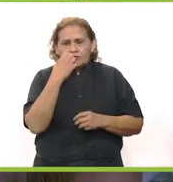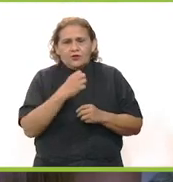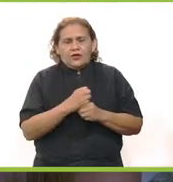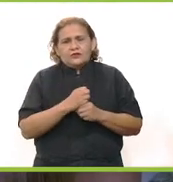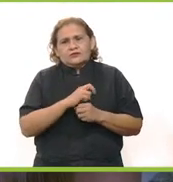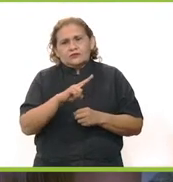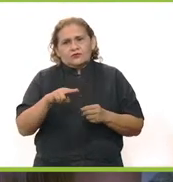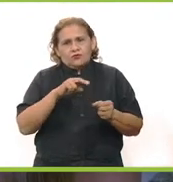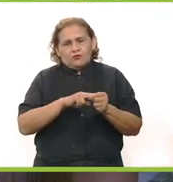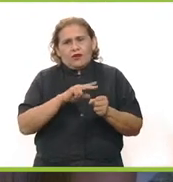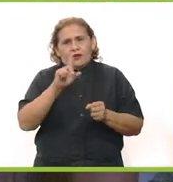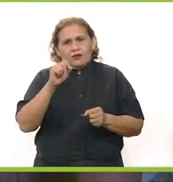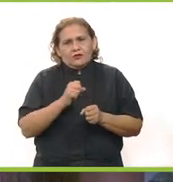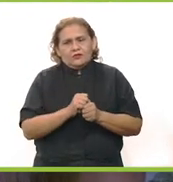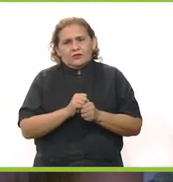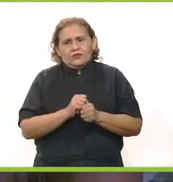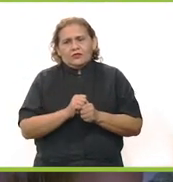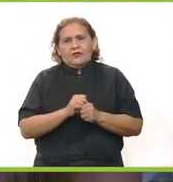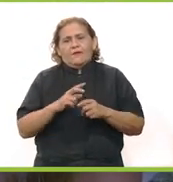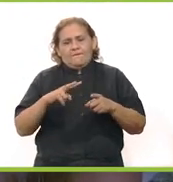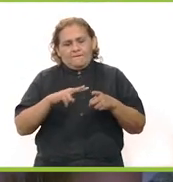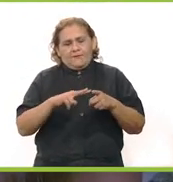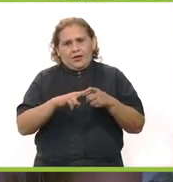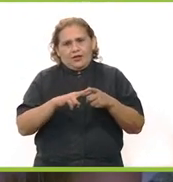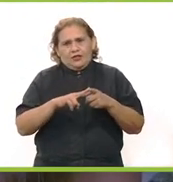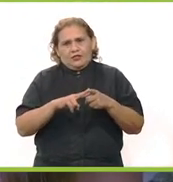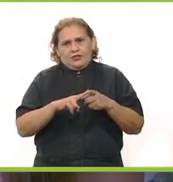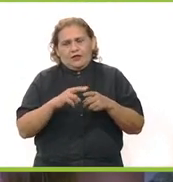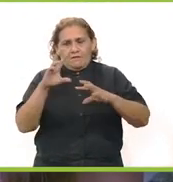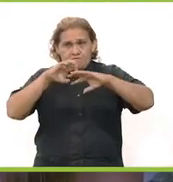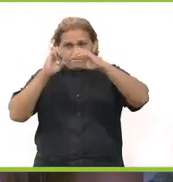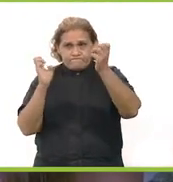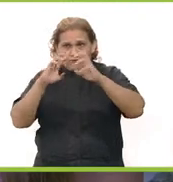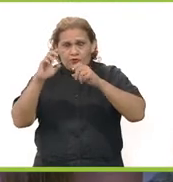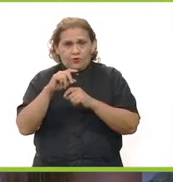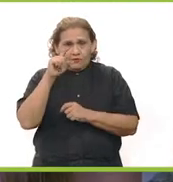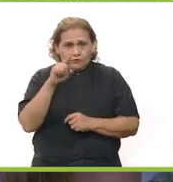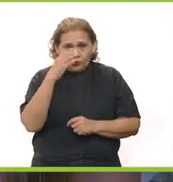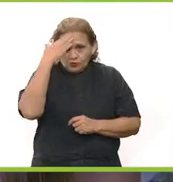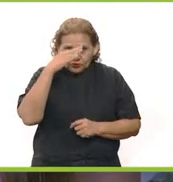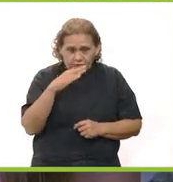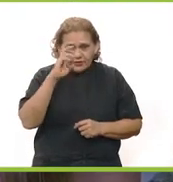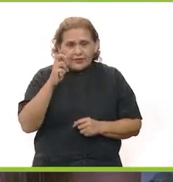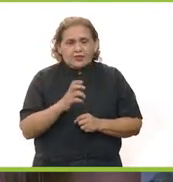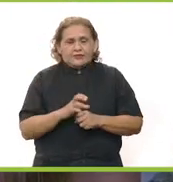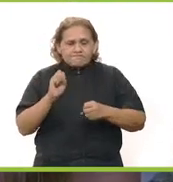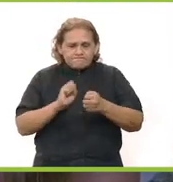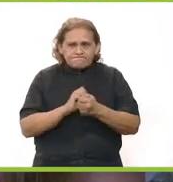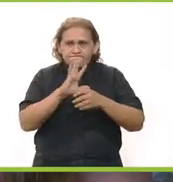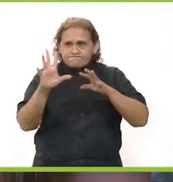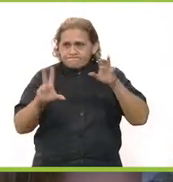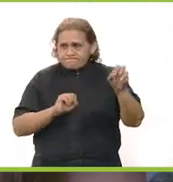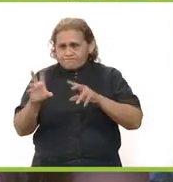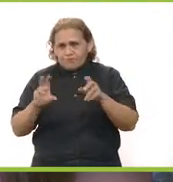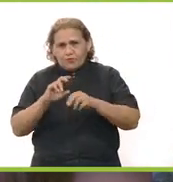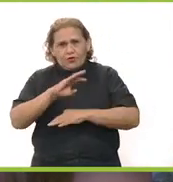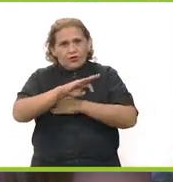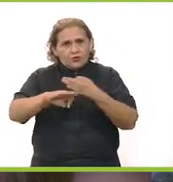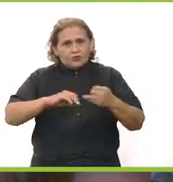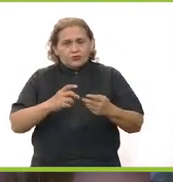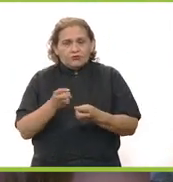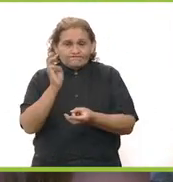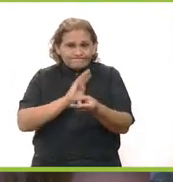las escuelas de educación normal y también Paseo de Nequenes. Sí, por supuesto, Liveden, tú sabes que durante esta pandemia,